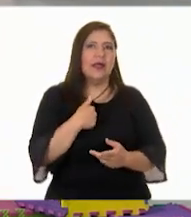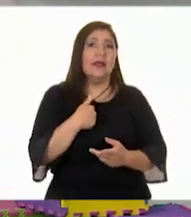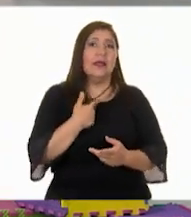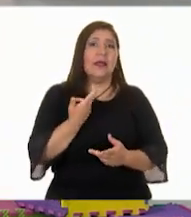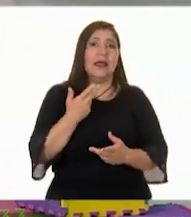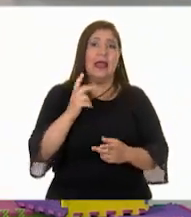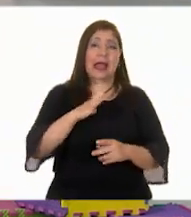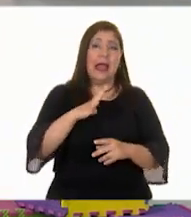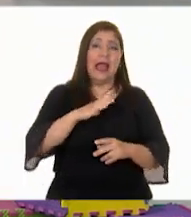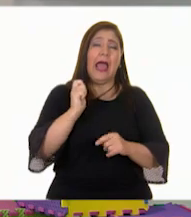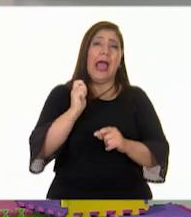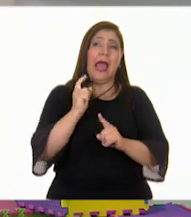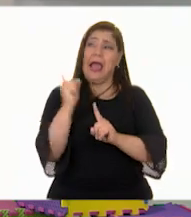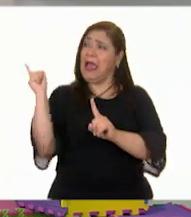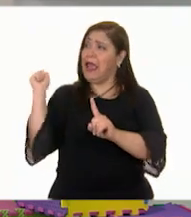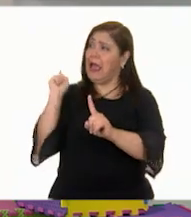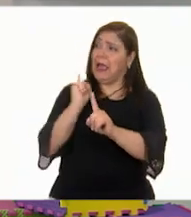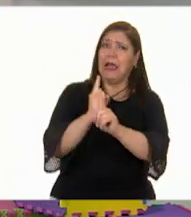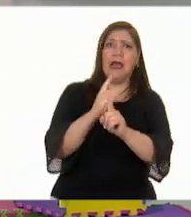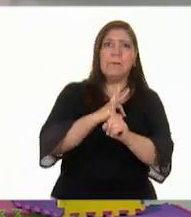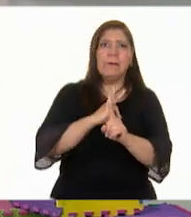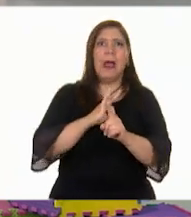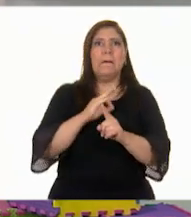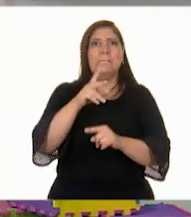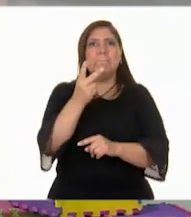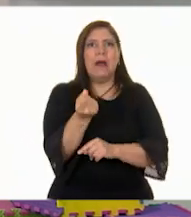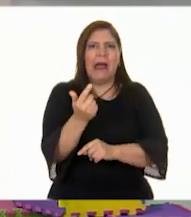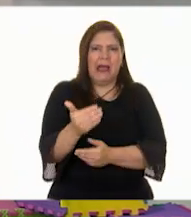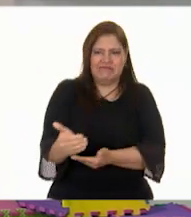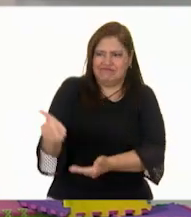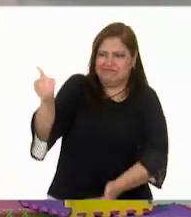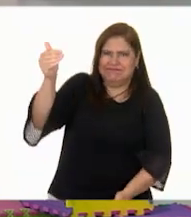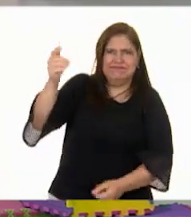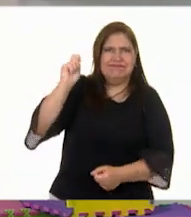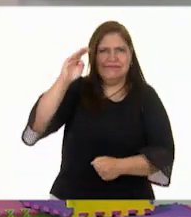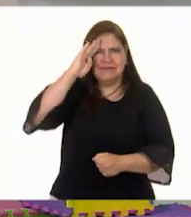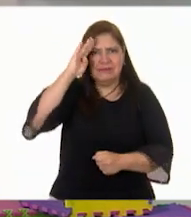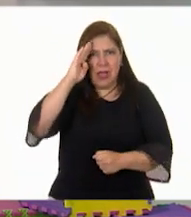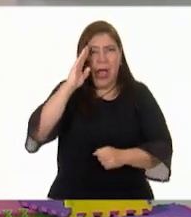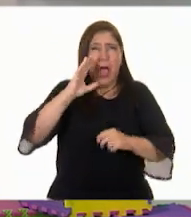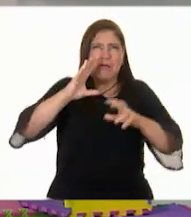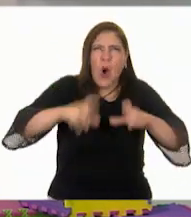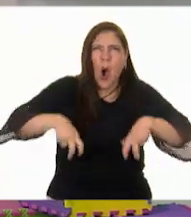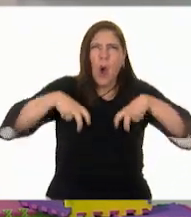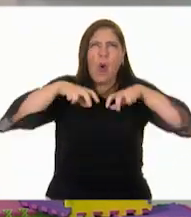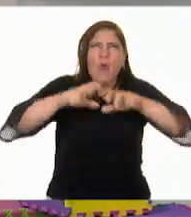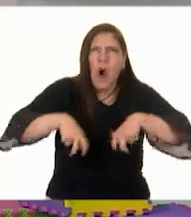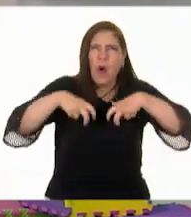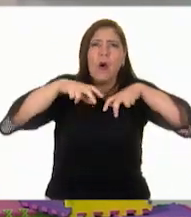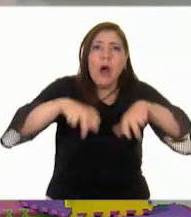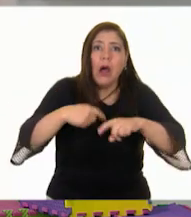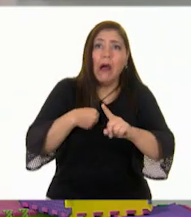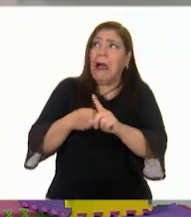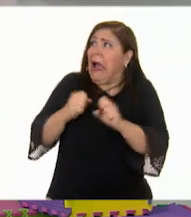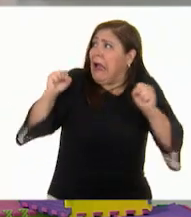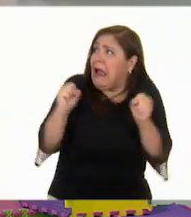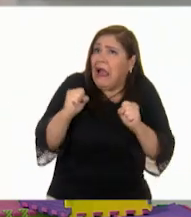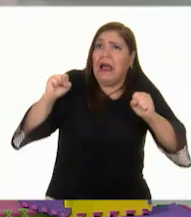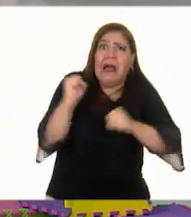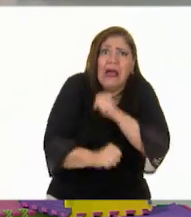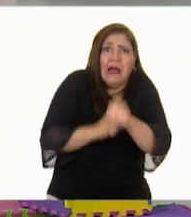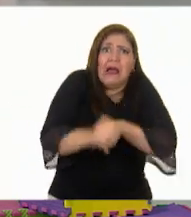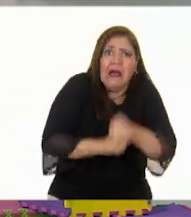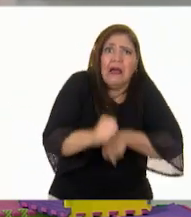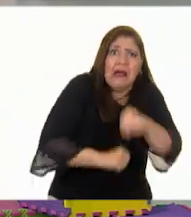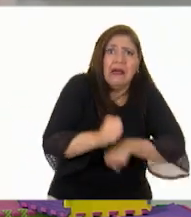corriendo a toda velocidad un perro muy grande. Y bueno, yo venía pedaleando y se veía que el perro tenía todas las intenciones